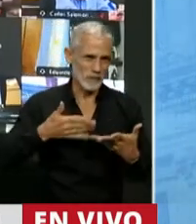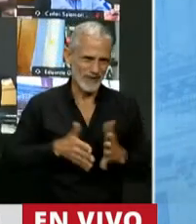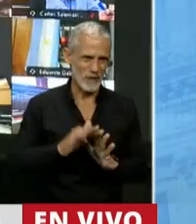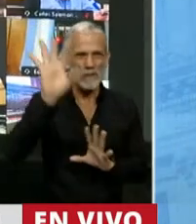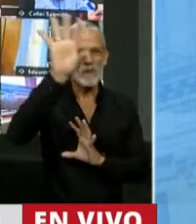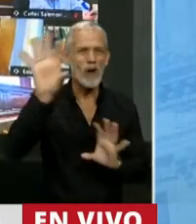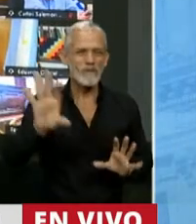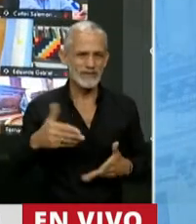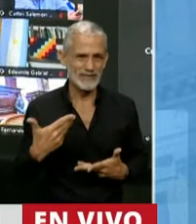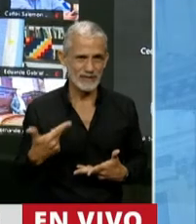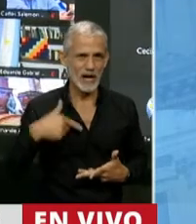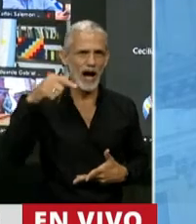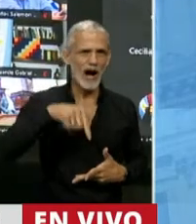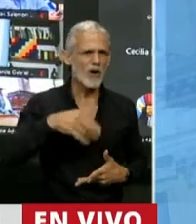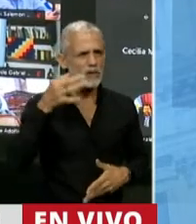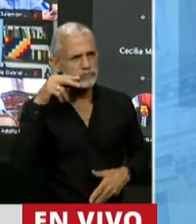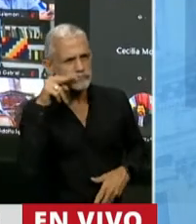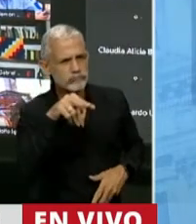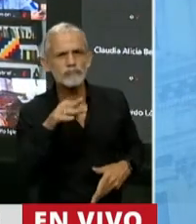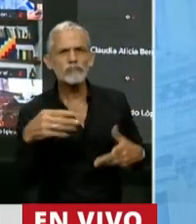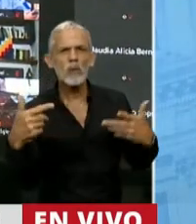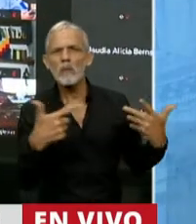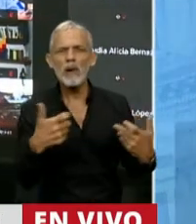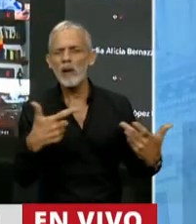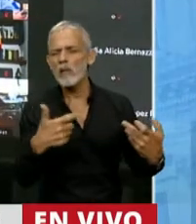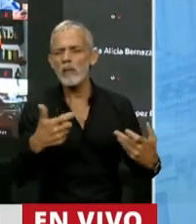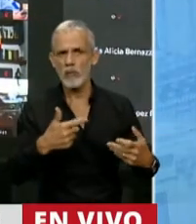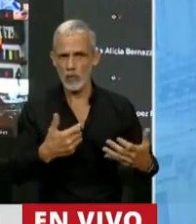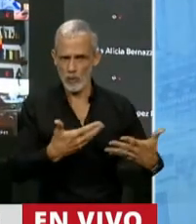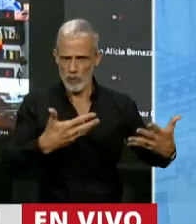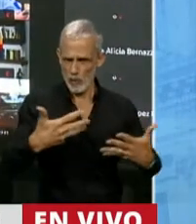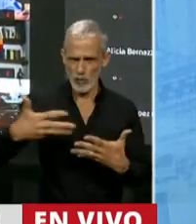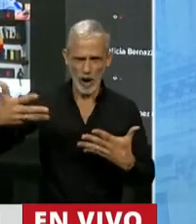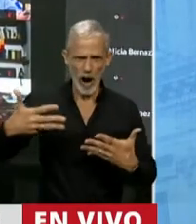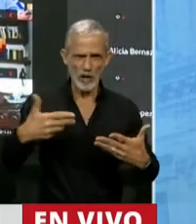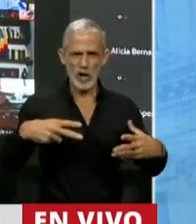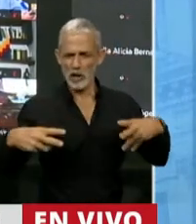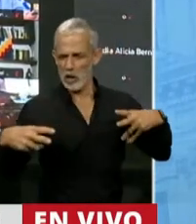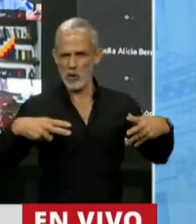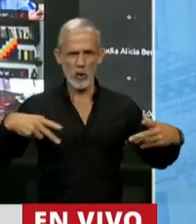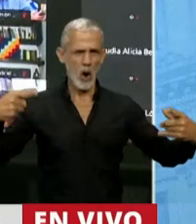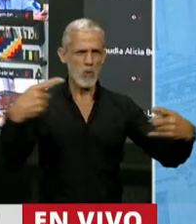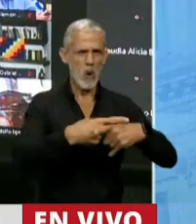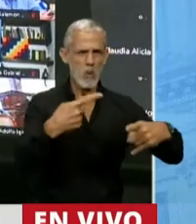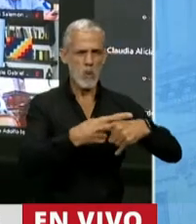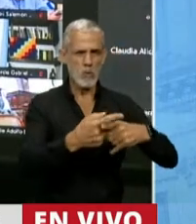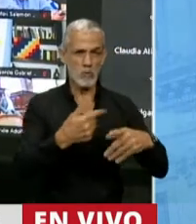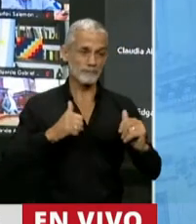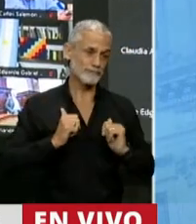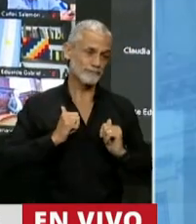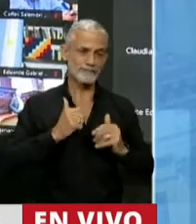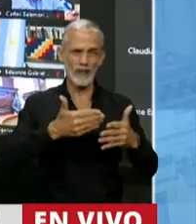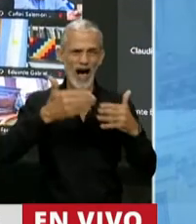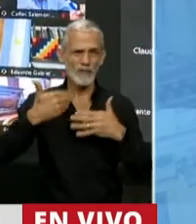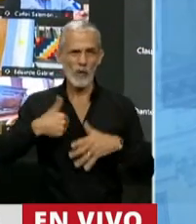hoy estamos asistiendo a una pelea de titanes, a una pelea de ricos. Y me pregunto por decir,